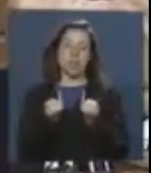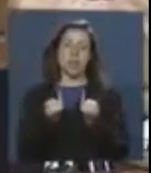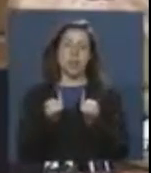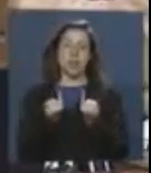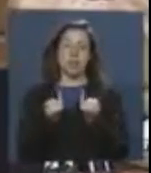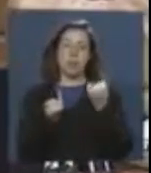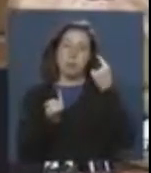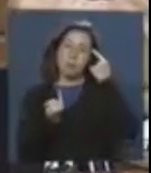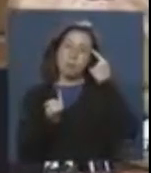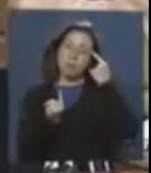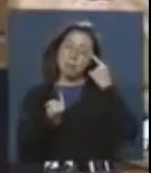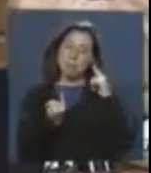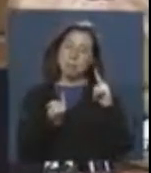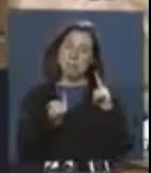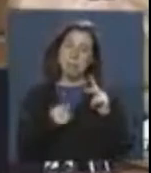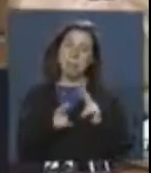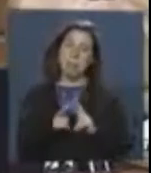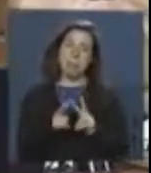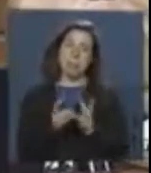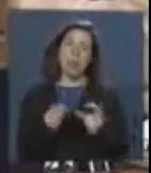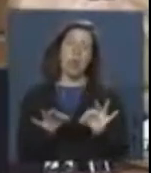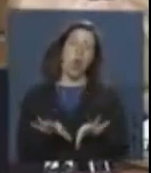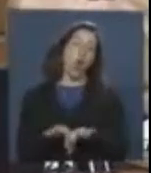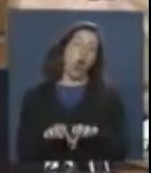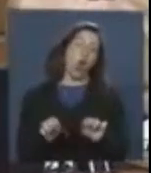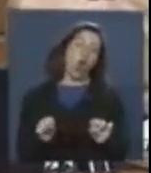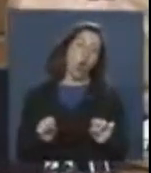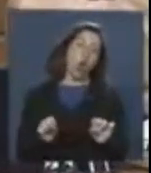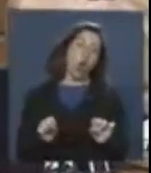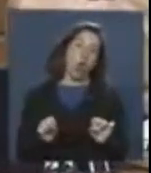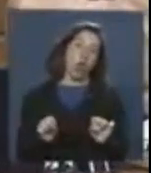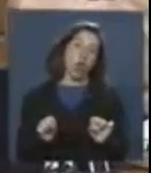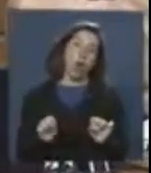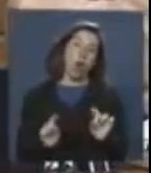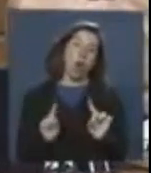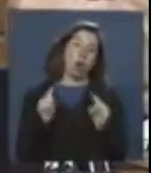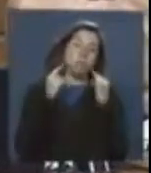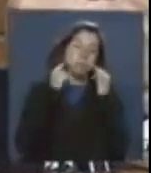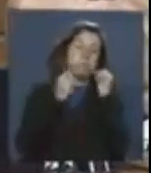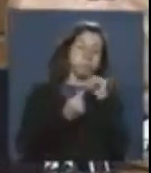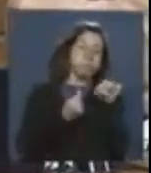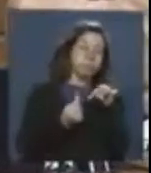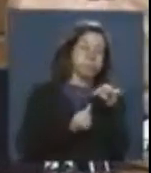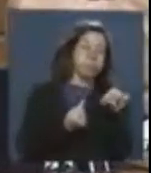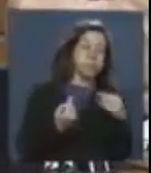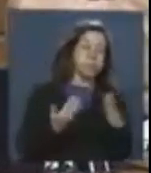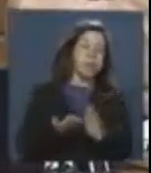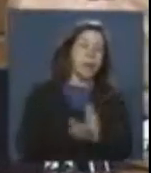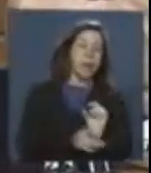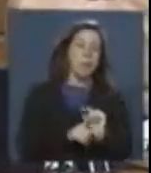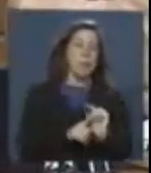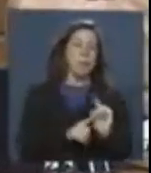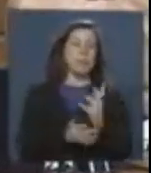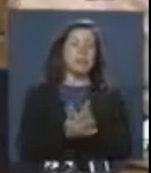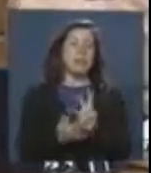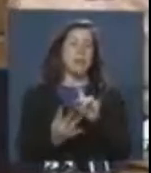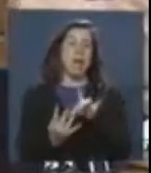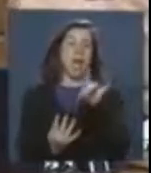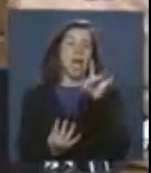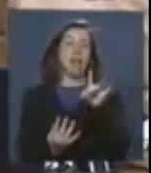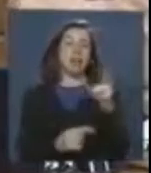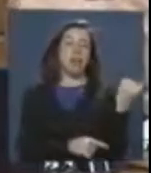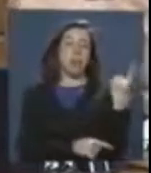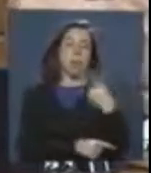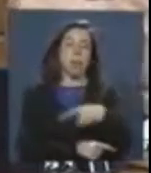echar por tierra o confirmar o lo que fuere algunos rumores que ya comienzan a circular respecto a la alternativa, los